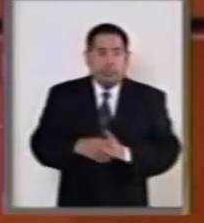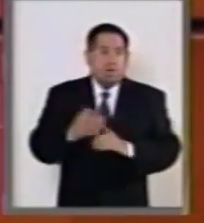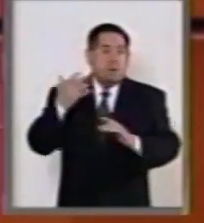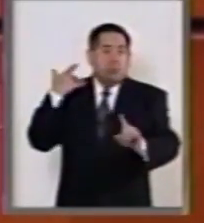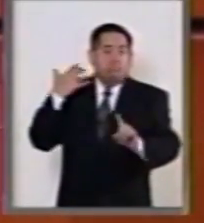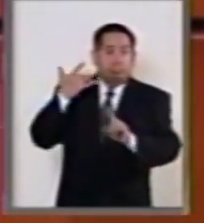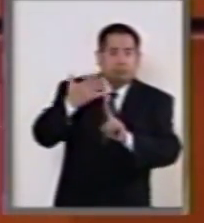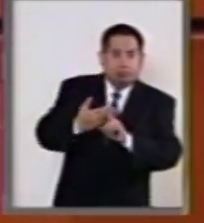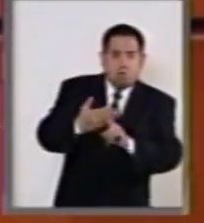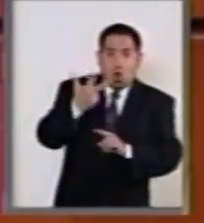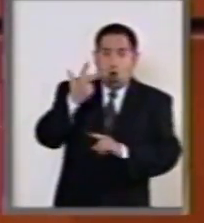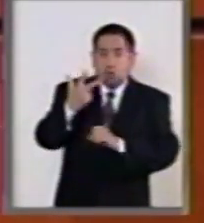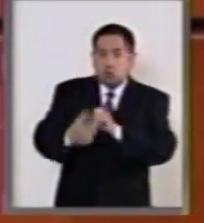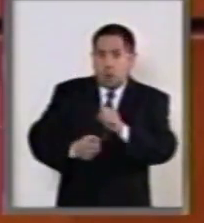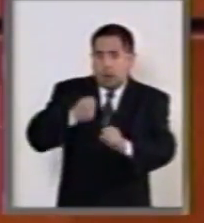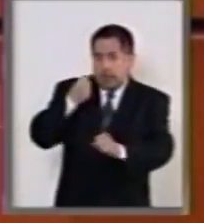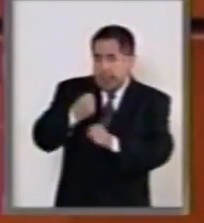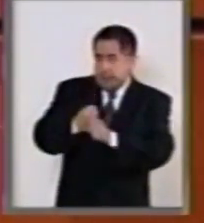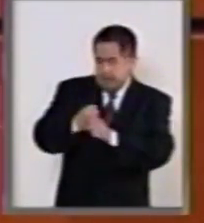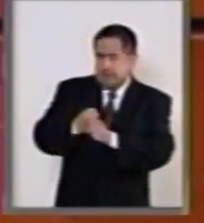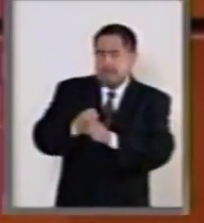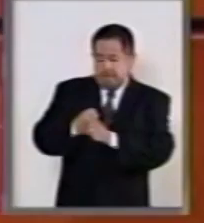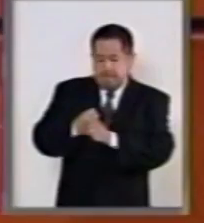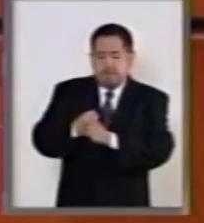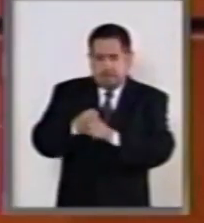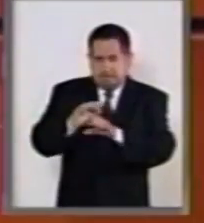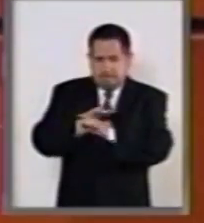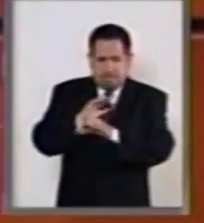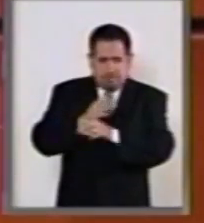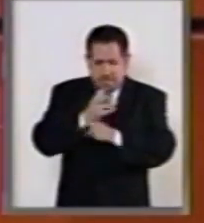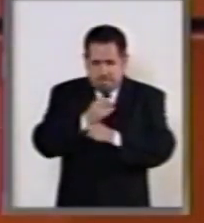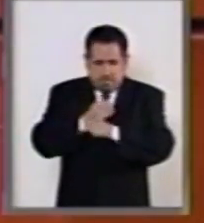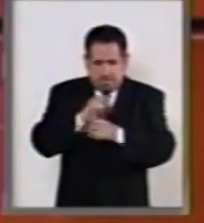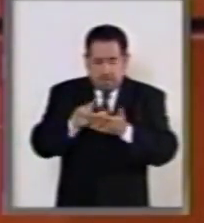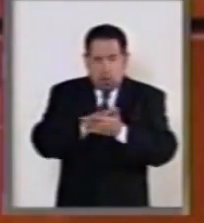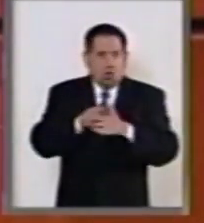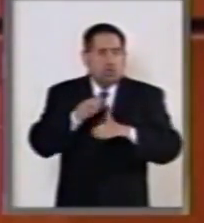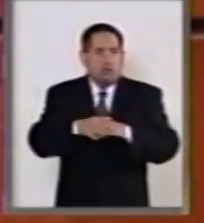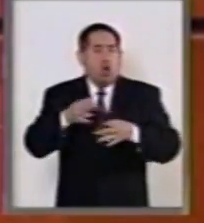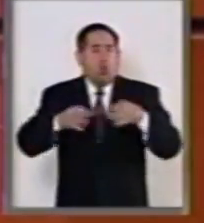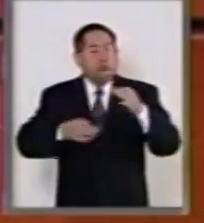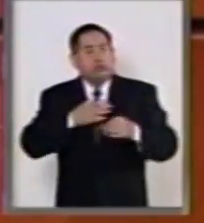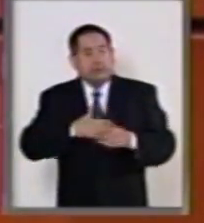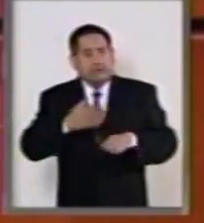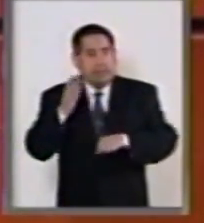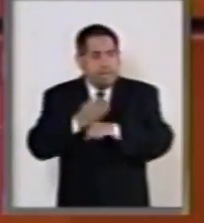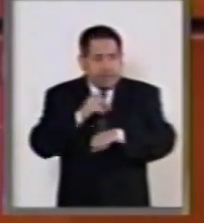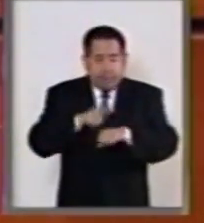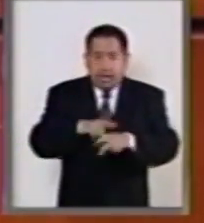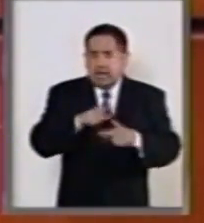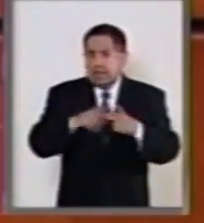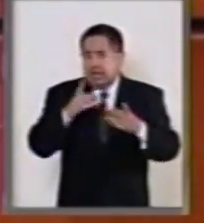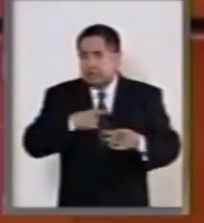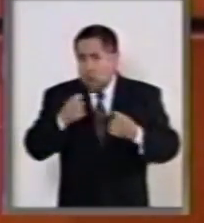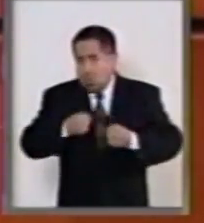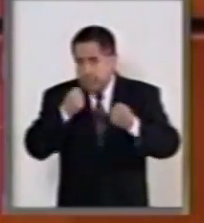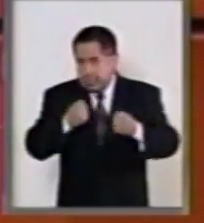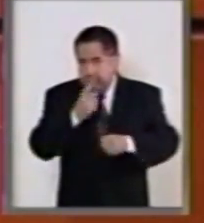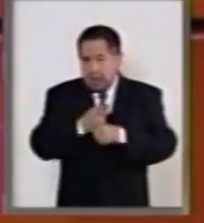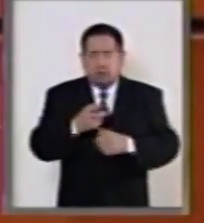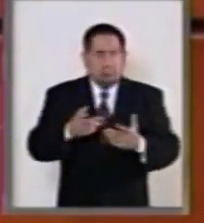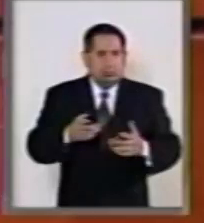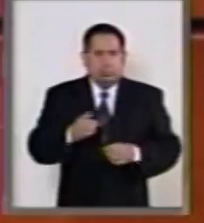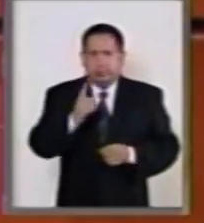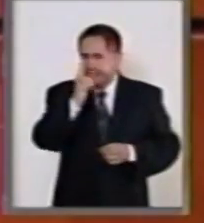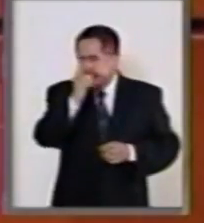reforma constitucional en materia de justicia penal y seguridad pública, es